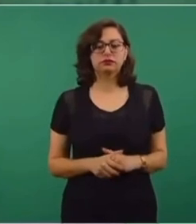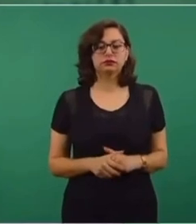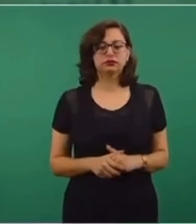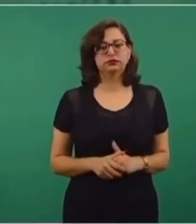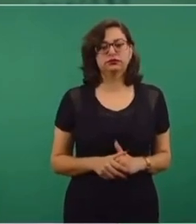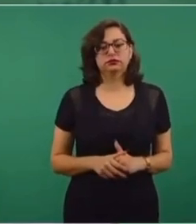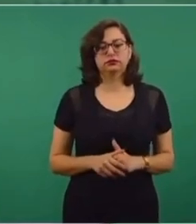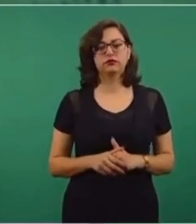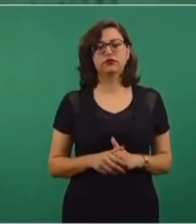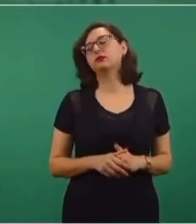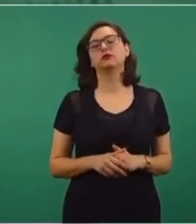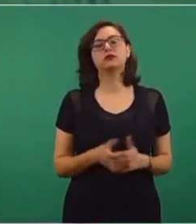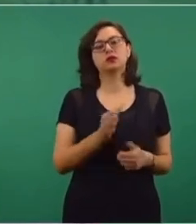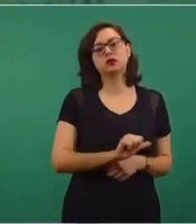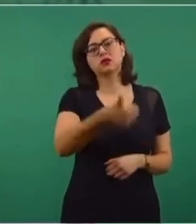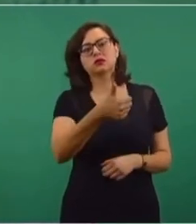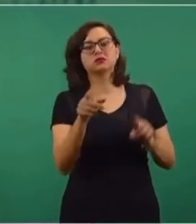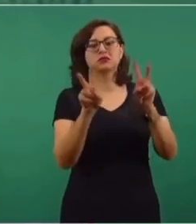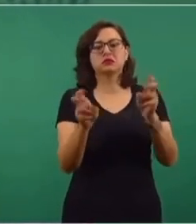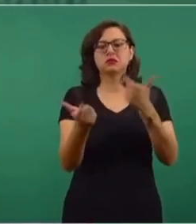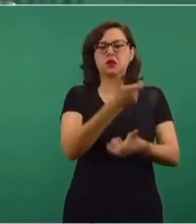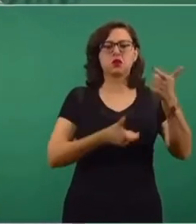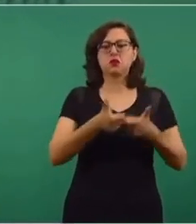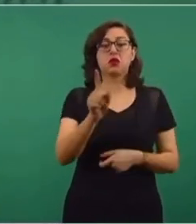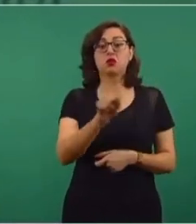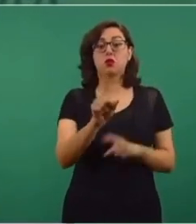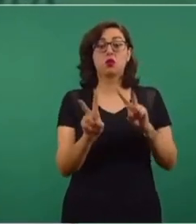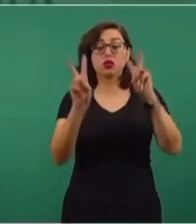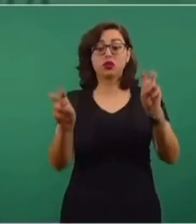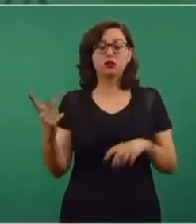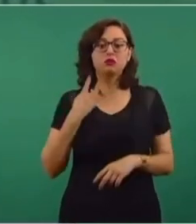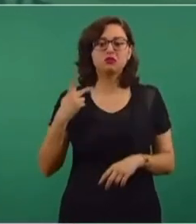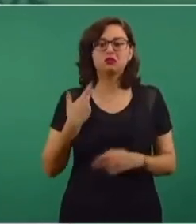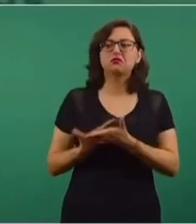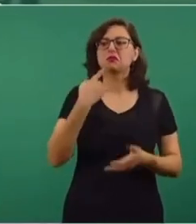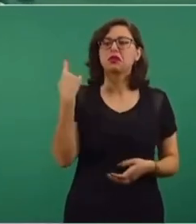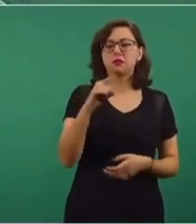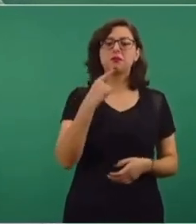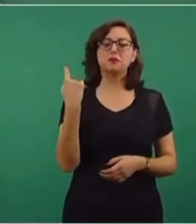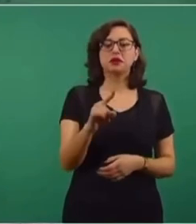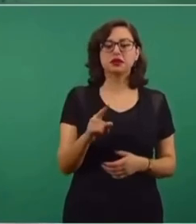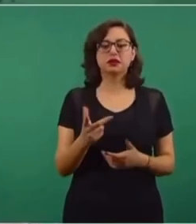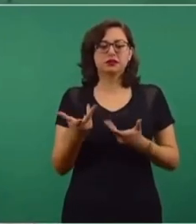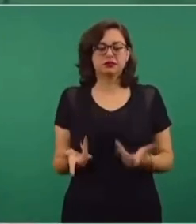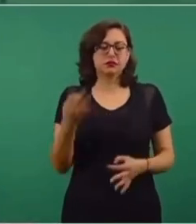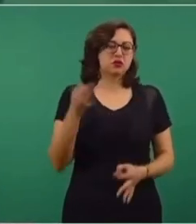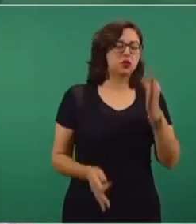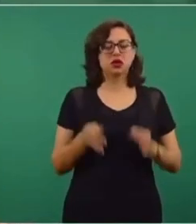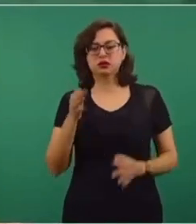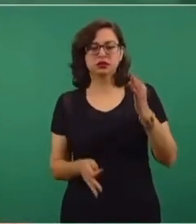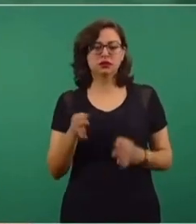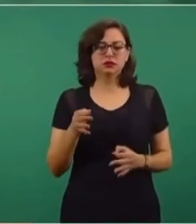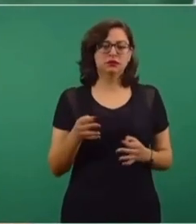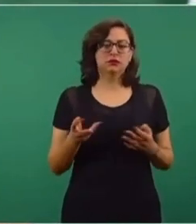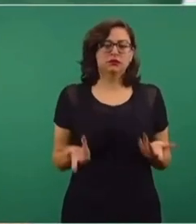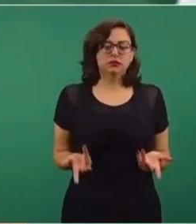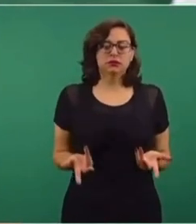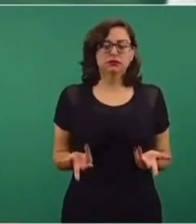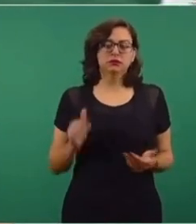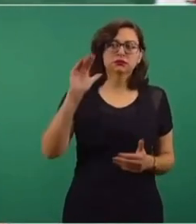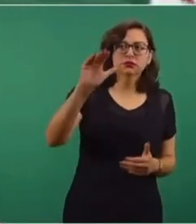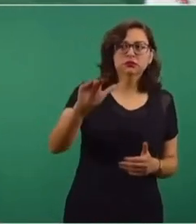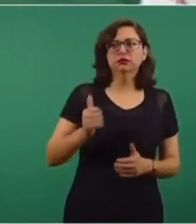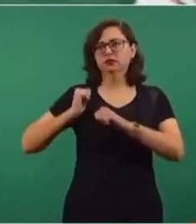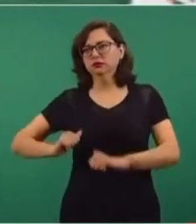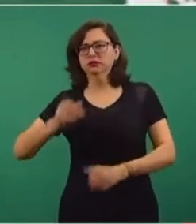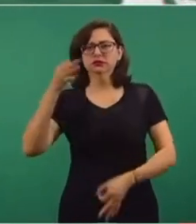Hay otros que ni siquiera es por razones económicas, sino por razones políticas, pues se van al pleito con los jueces, con el Poder Judicial